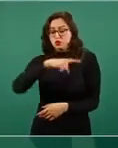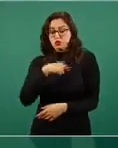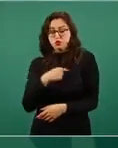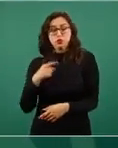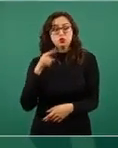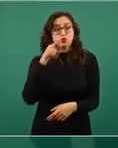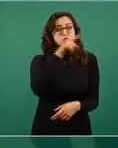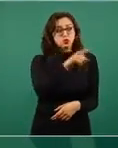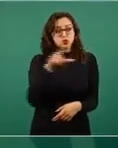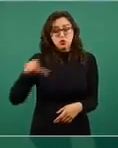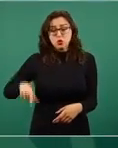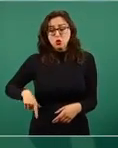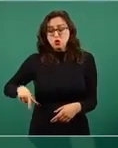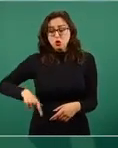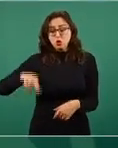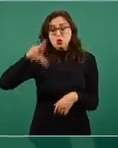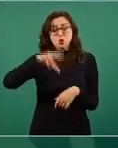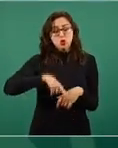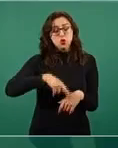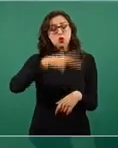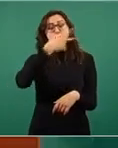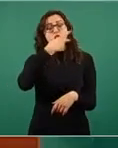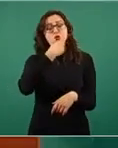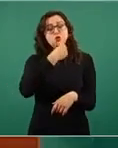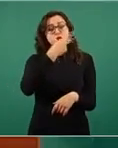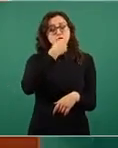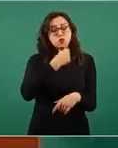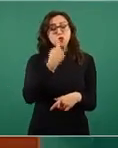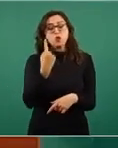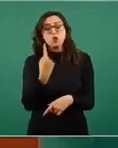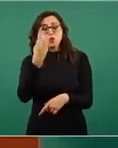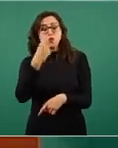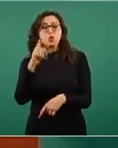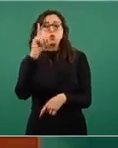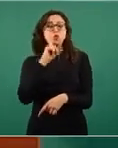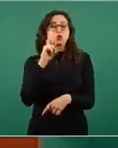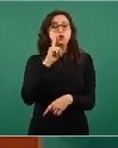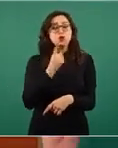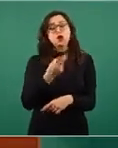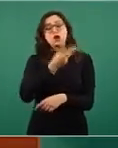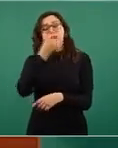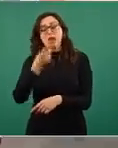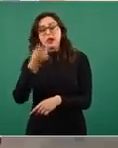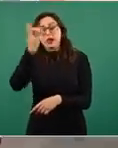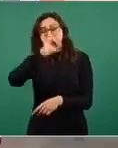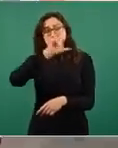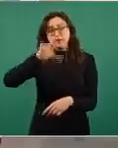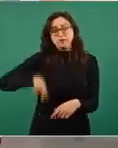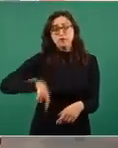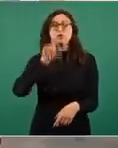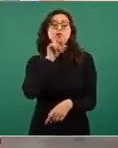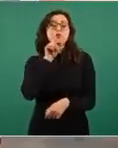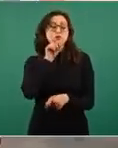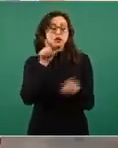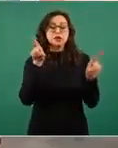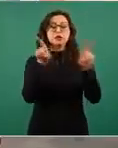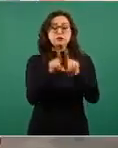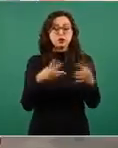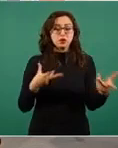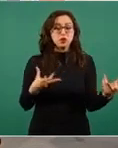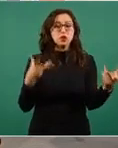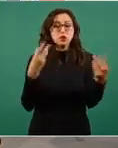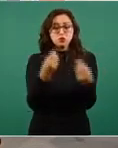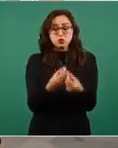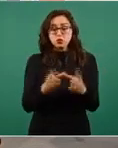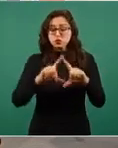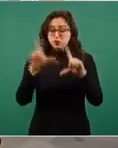felicitamos y la jefa de gobierno, es que en la estrategia nacional, como bien nos decía la secretaria de paz y